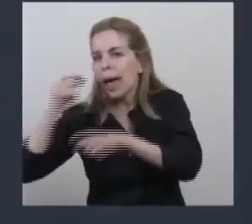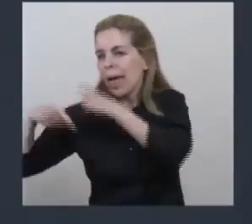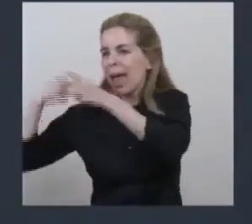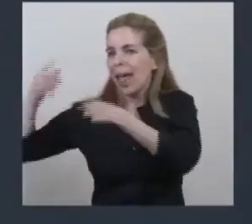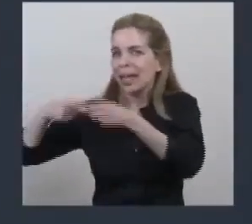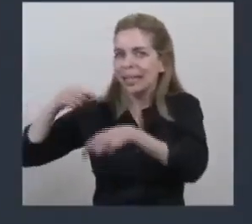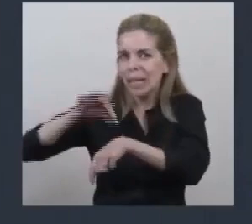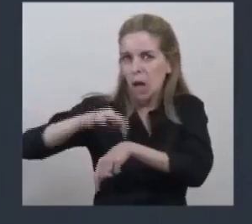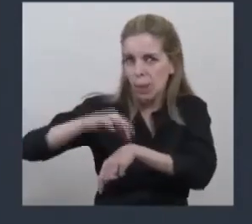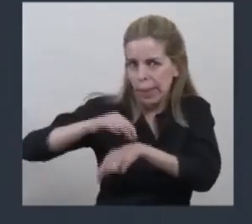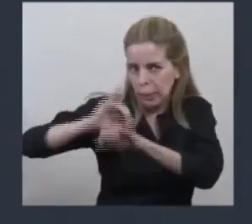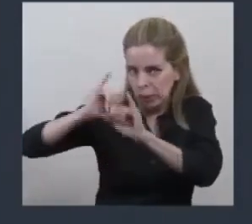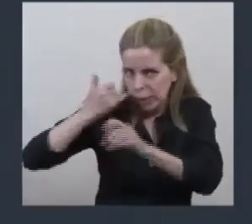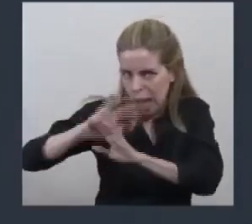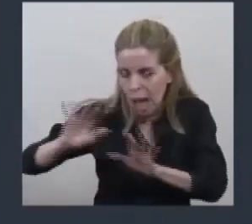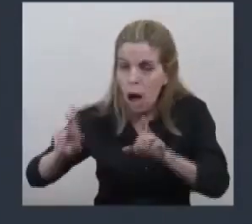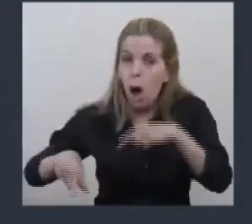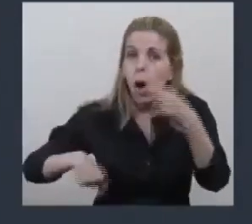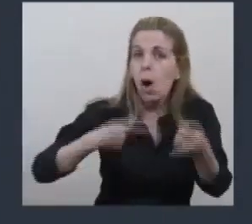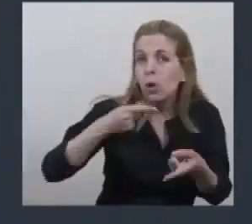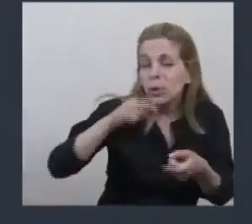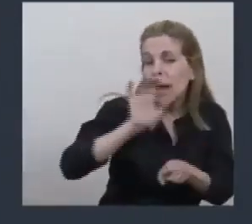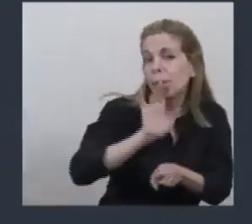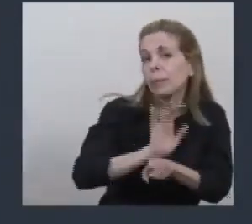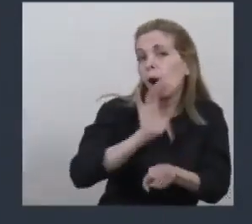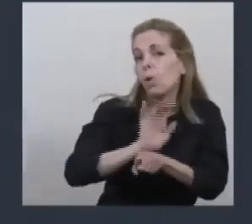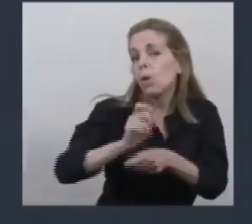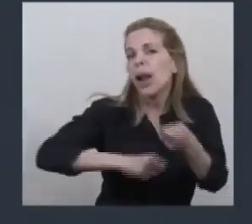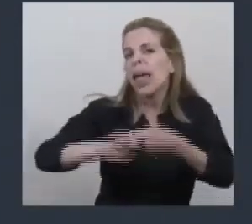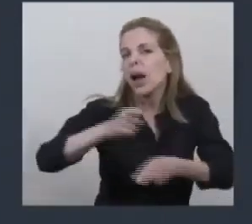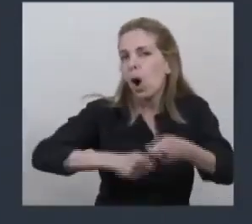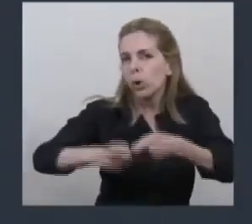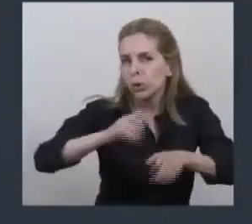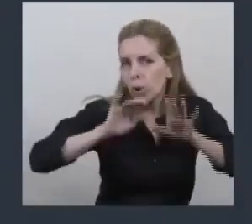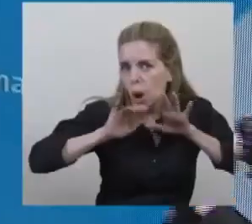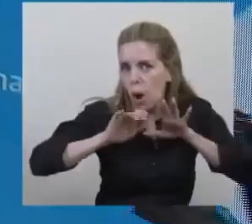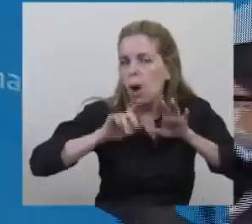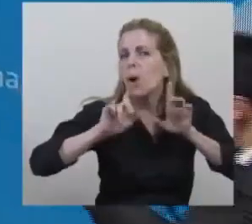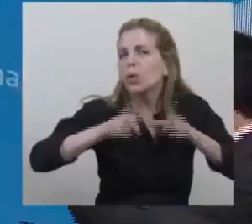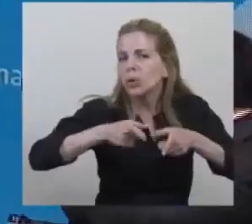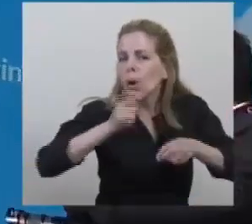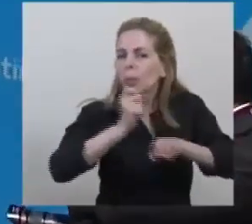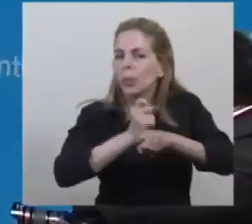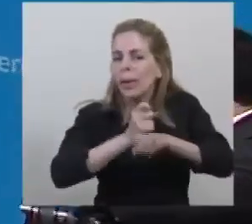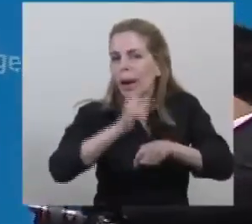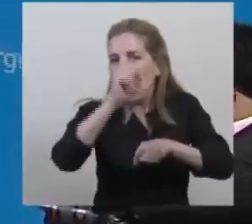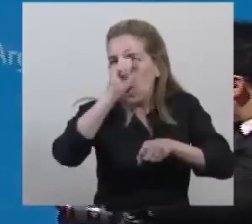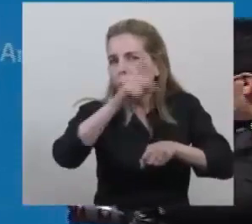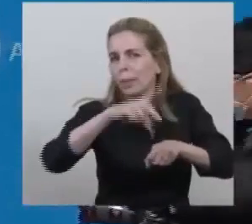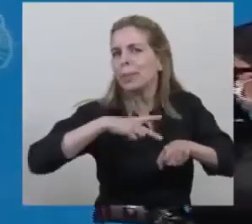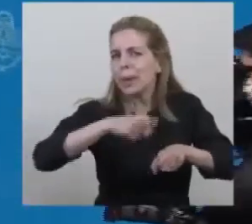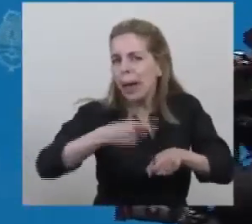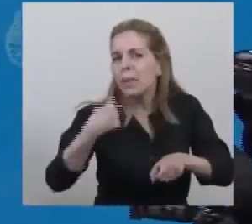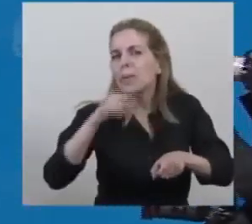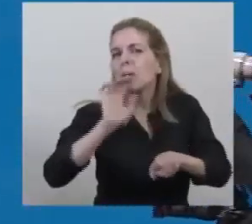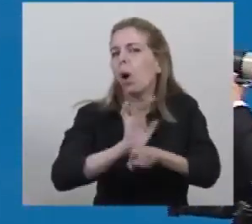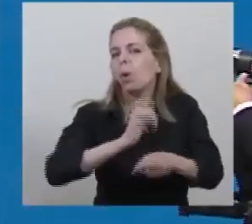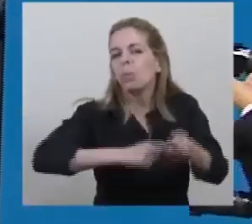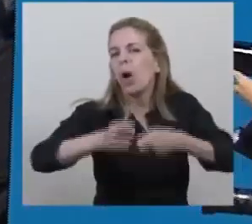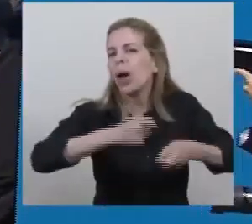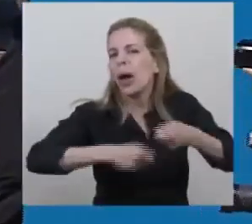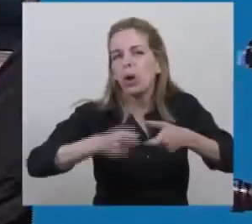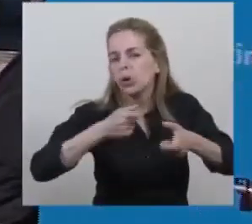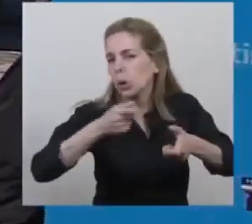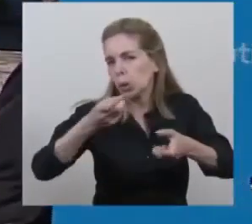sienten, pero hay otras que toman la salud como un negocio, que toman la salud casi como un acto especulativo, recibir